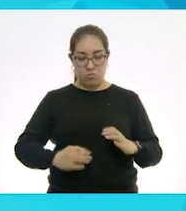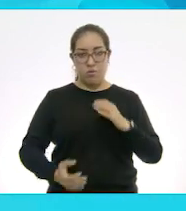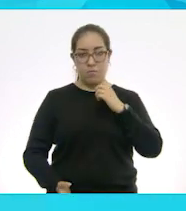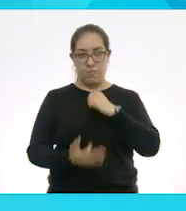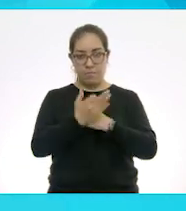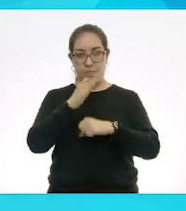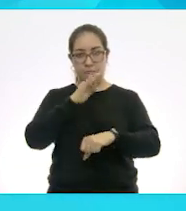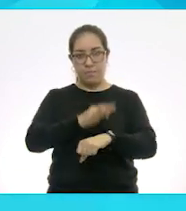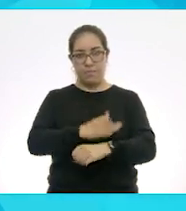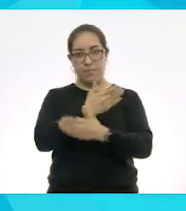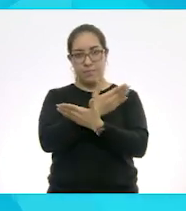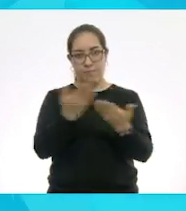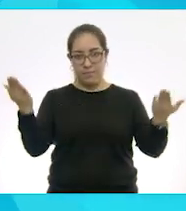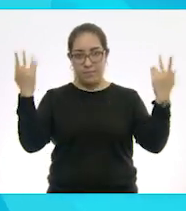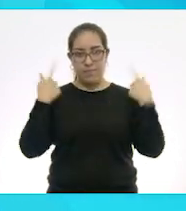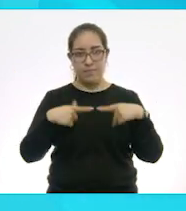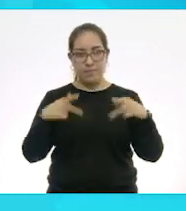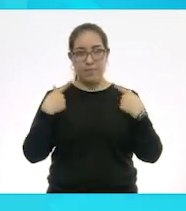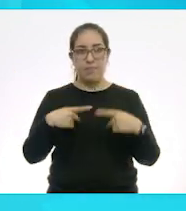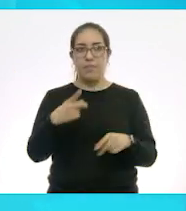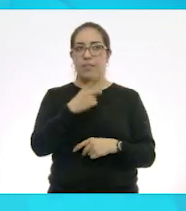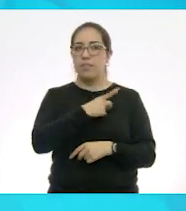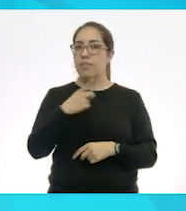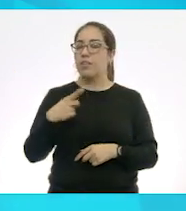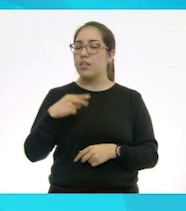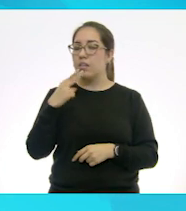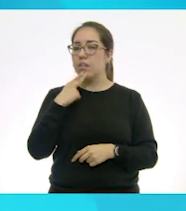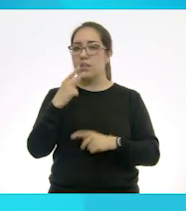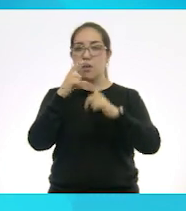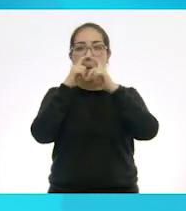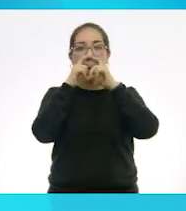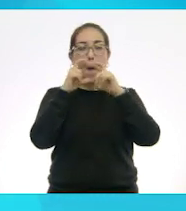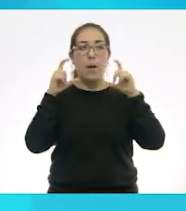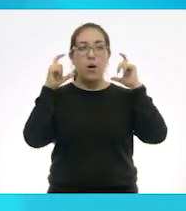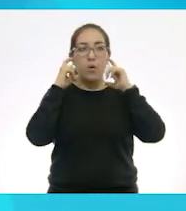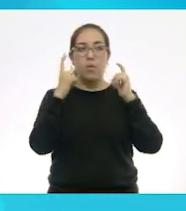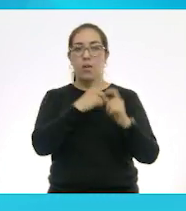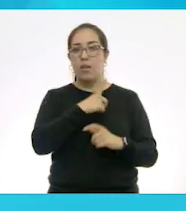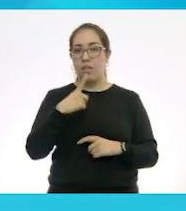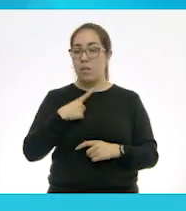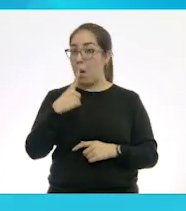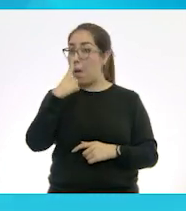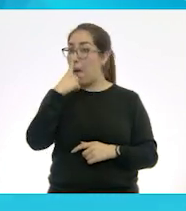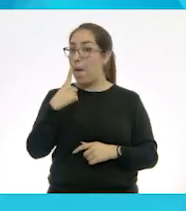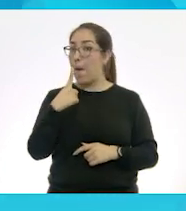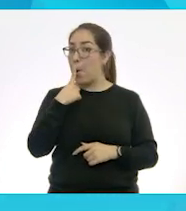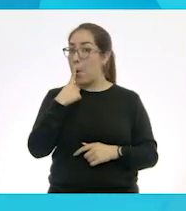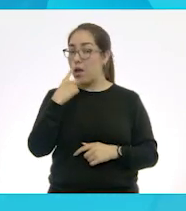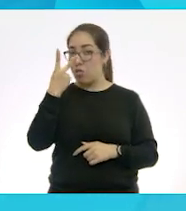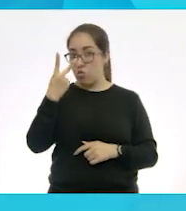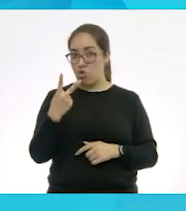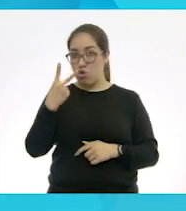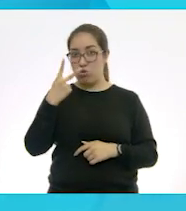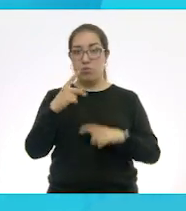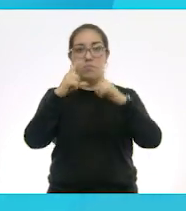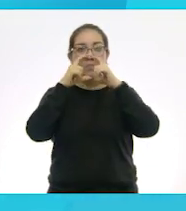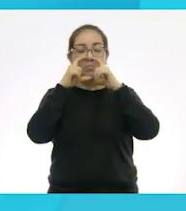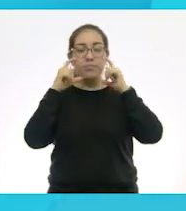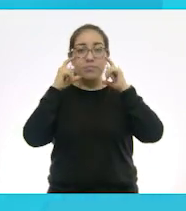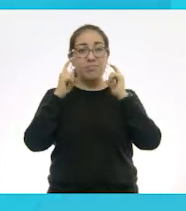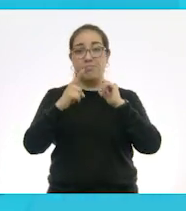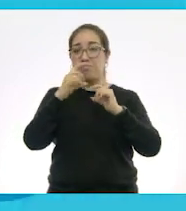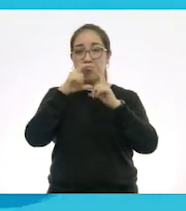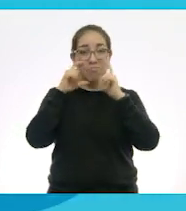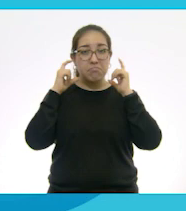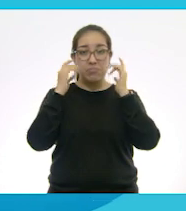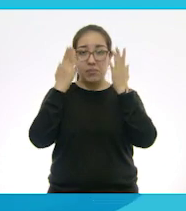nuestro entorno que podamos tener. Tenemos que identificar que el uso de cubrebocas es tener la protección de la nariz y también de la boca. En caso de no contar con un cubrebocas,